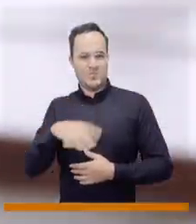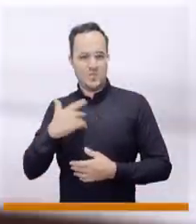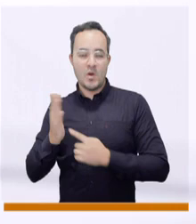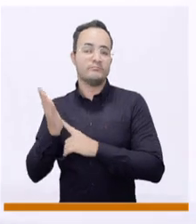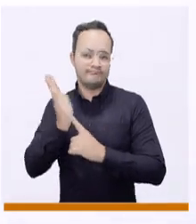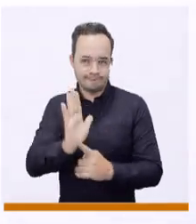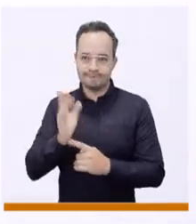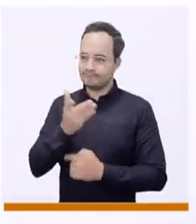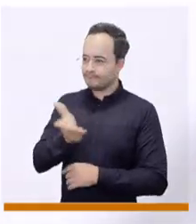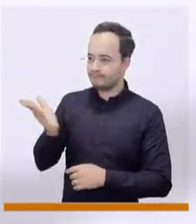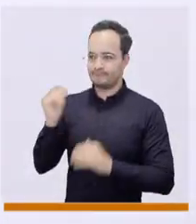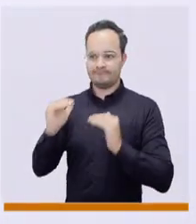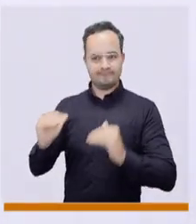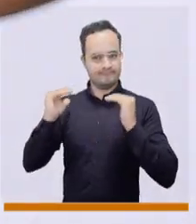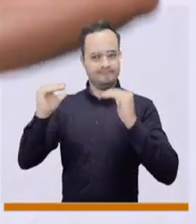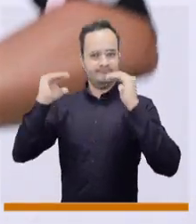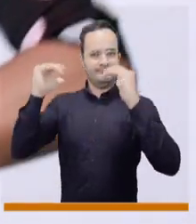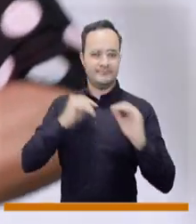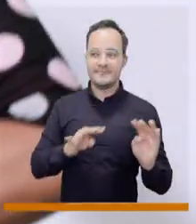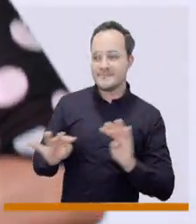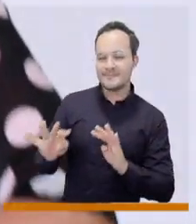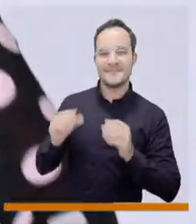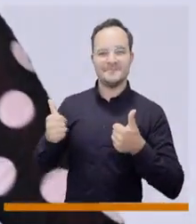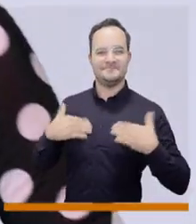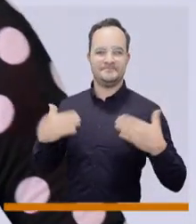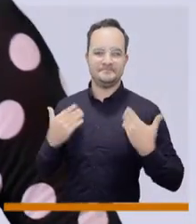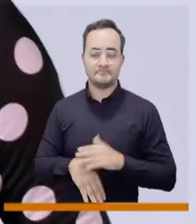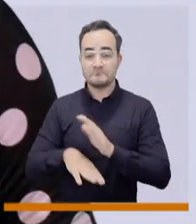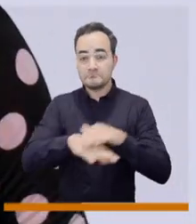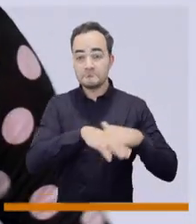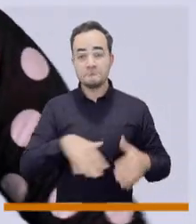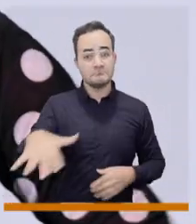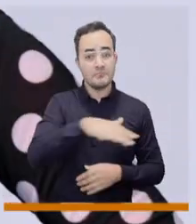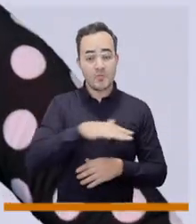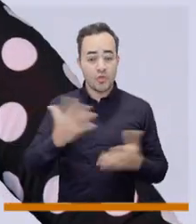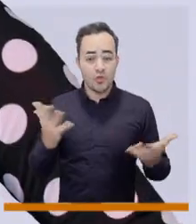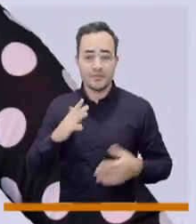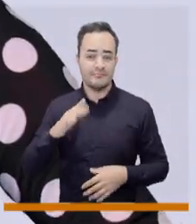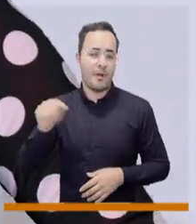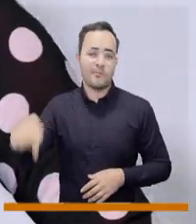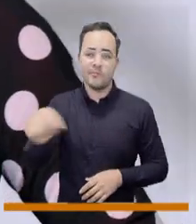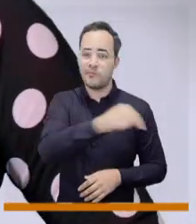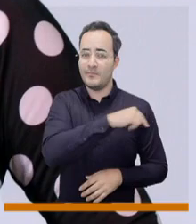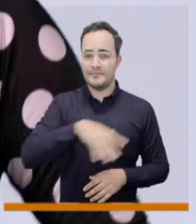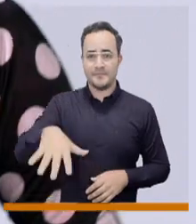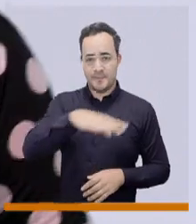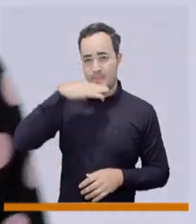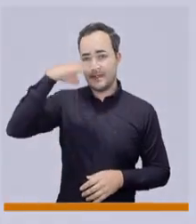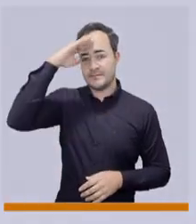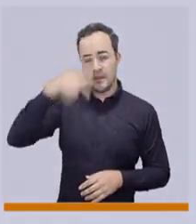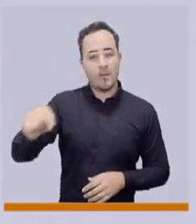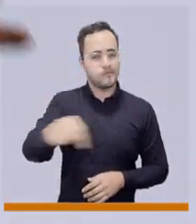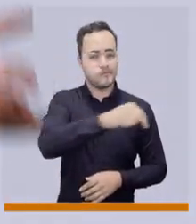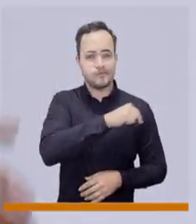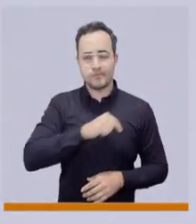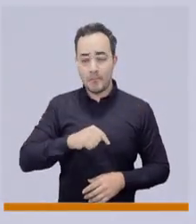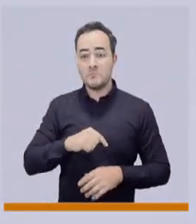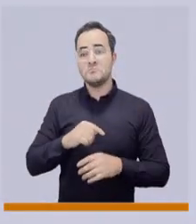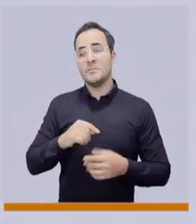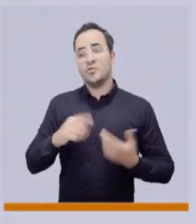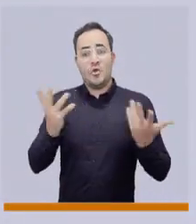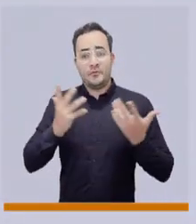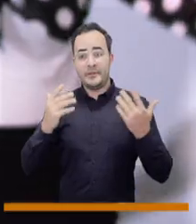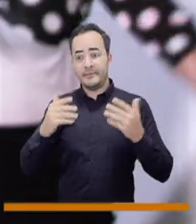ayuda a que los artistas también sus propuestas tengan mucho mayor nivel. Entonces, es un evento que se hace en toda la ciudad y que